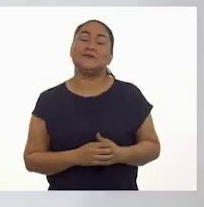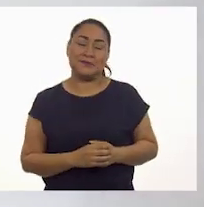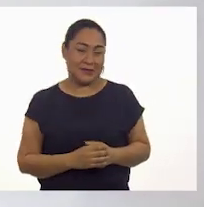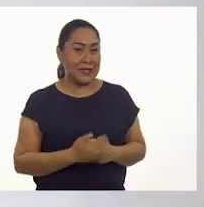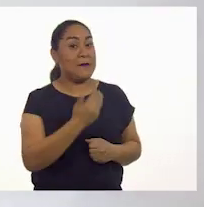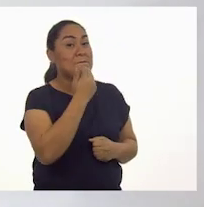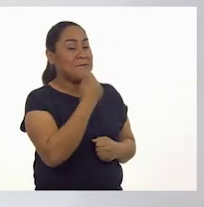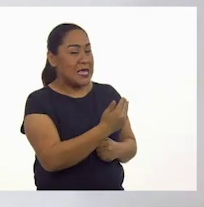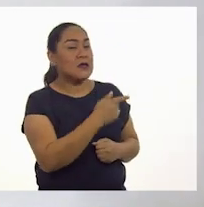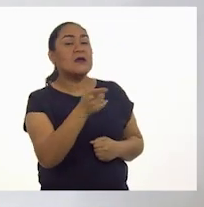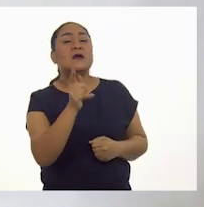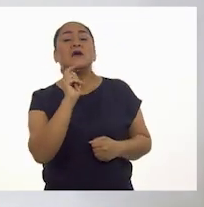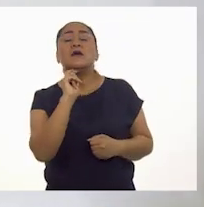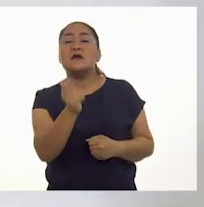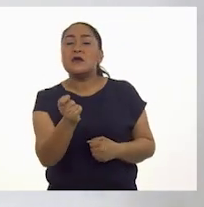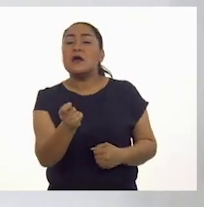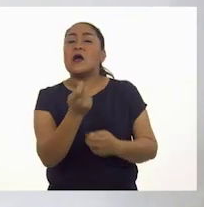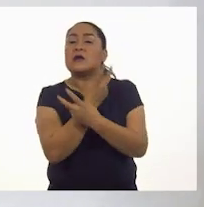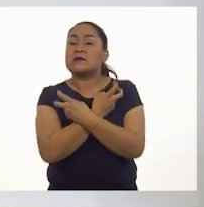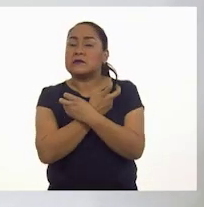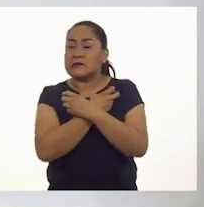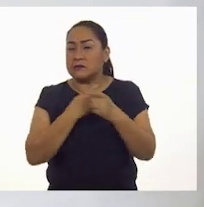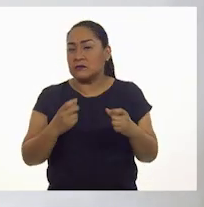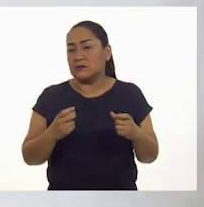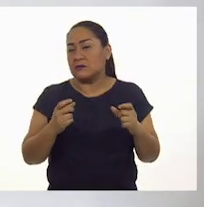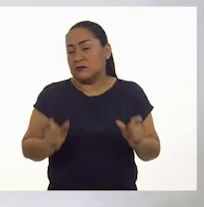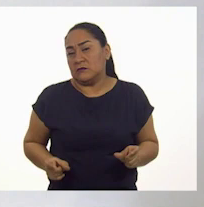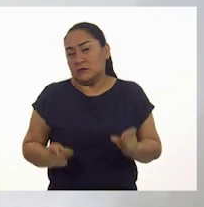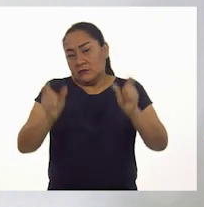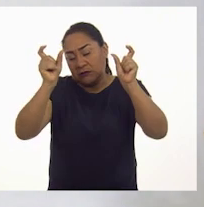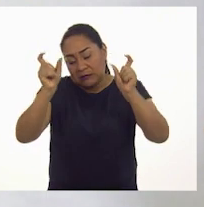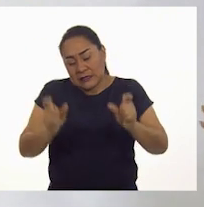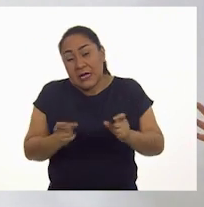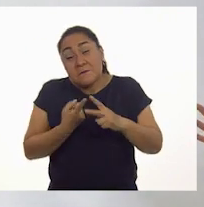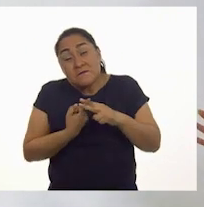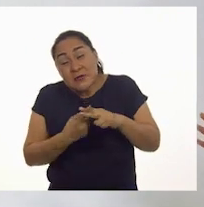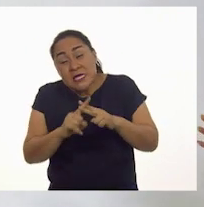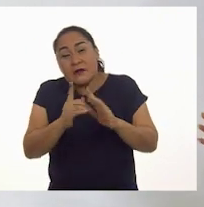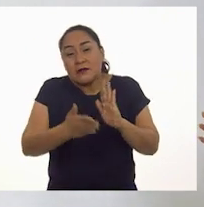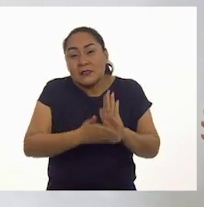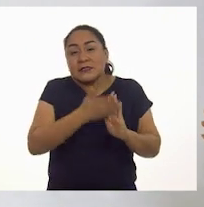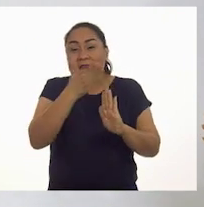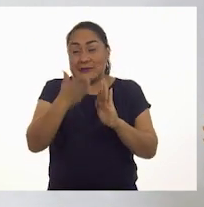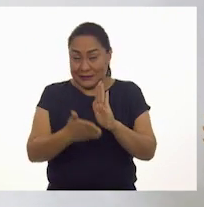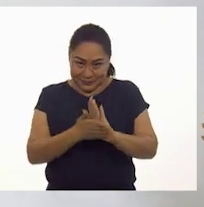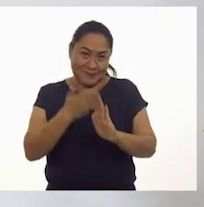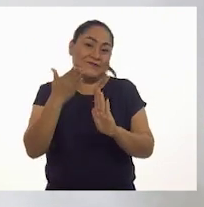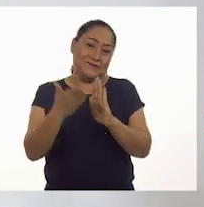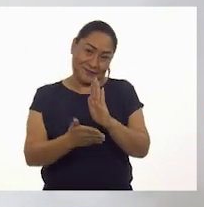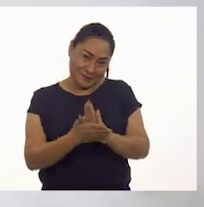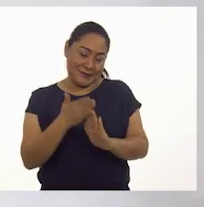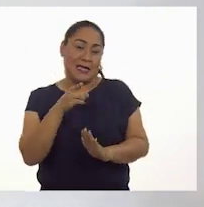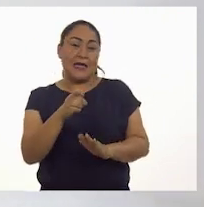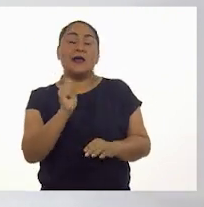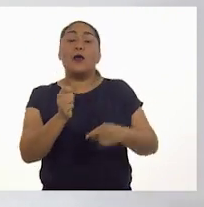mencionar, son los cimientos de la casa y está en construcción. Apenas empezaron. Por lo tanto, ese corresponde a nuestro número